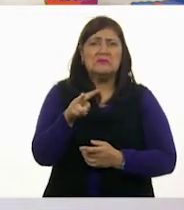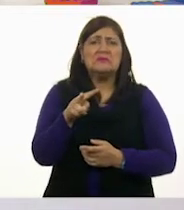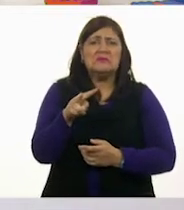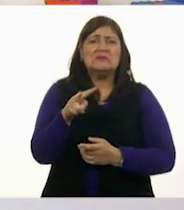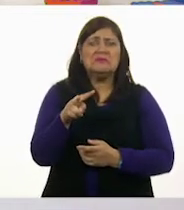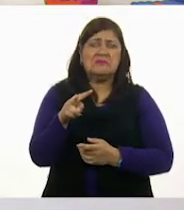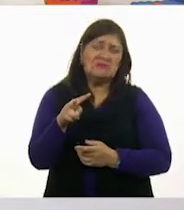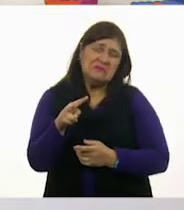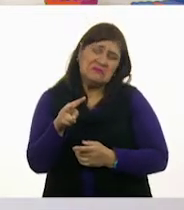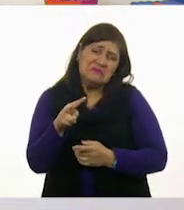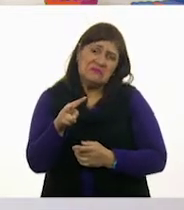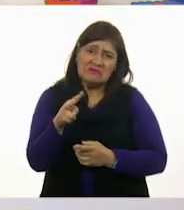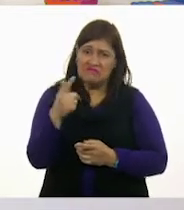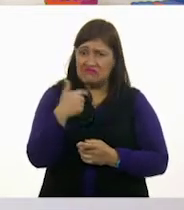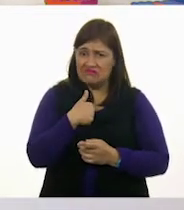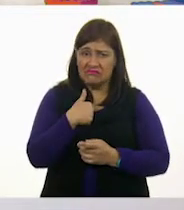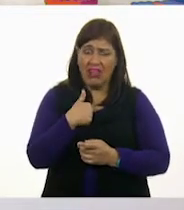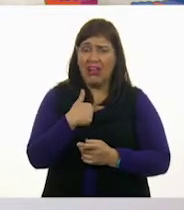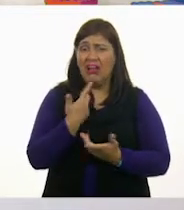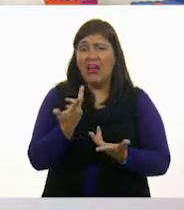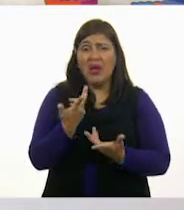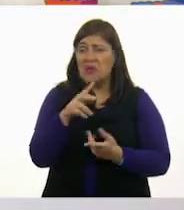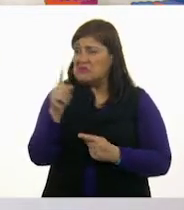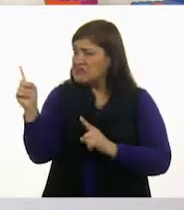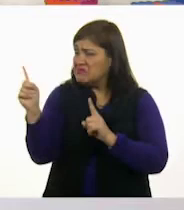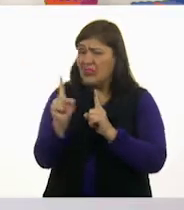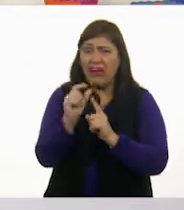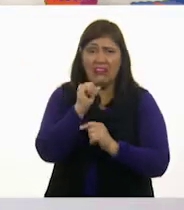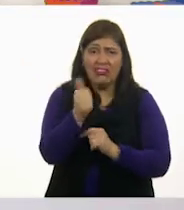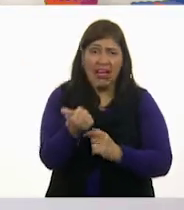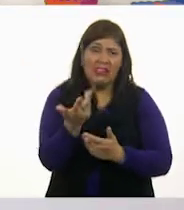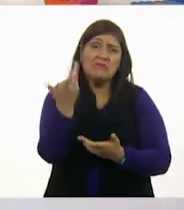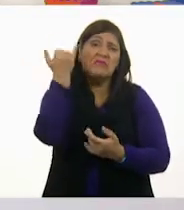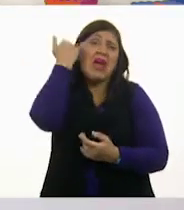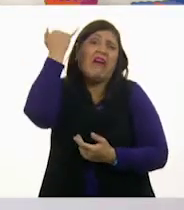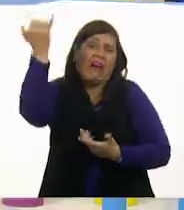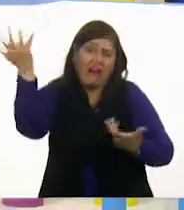Lo único que me faltaba, que además ni siquiera venga mi FFRF.